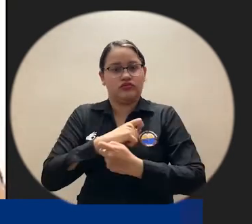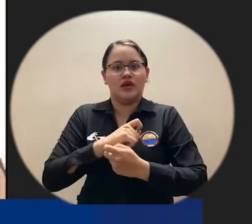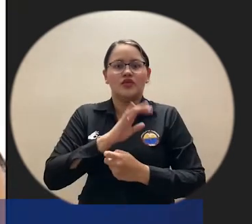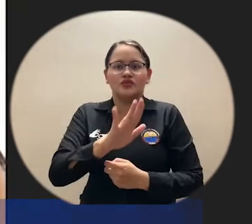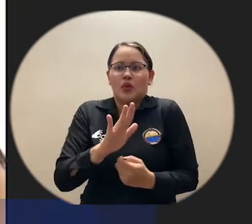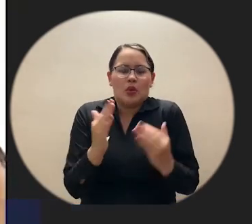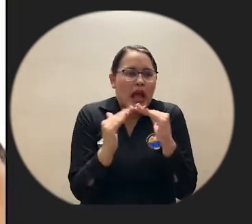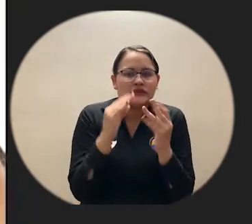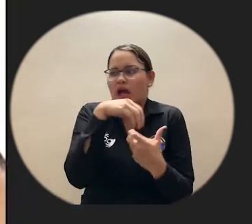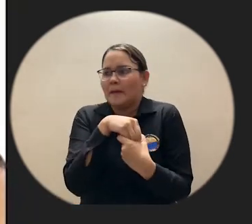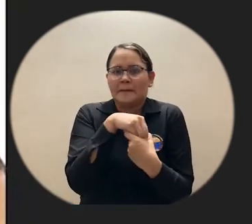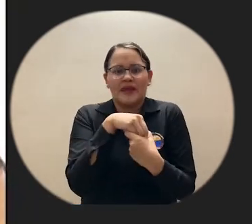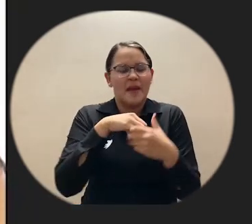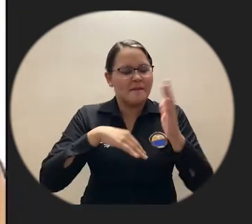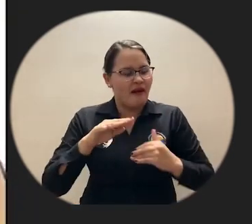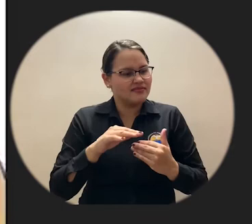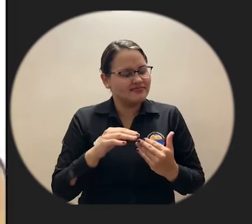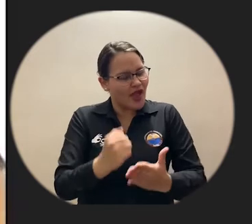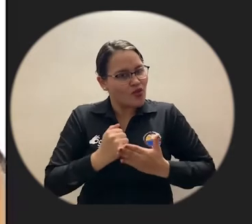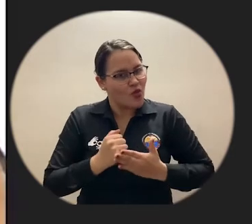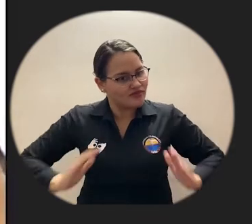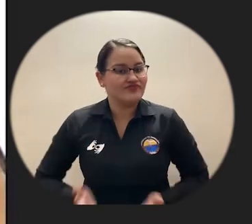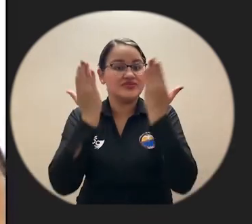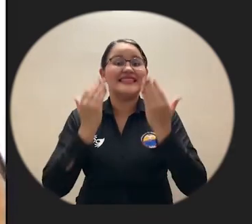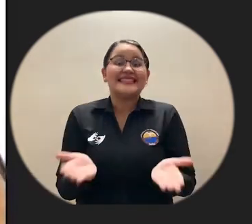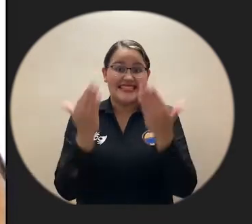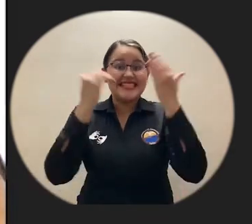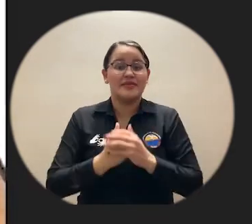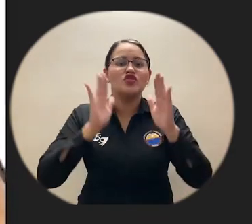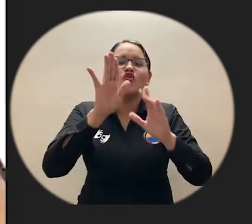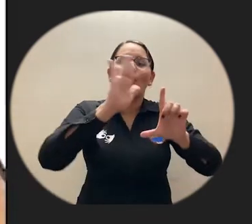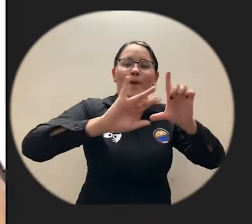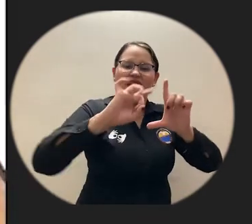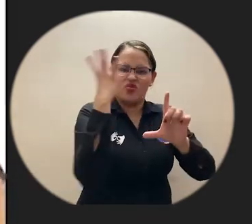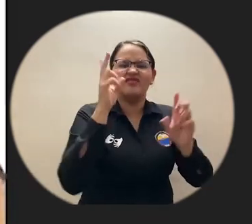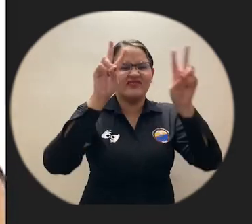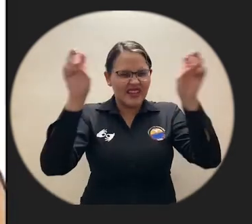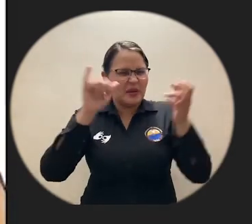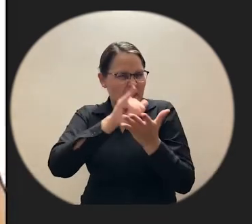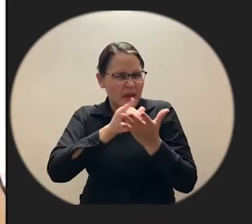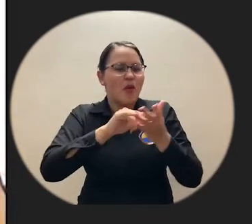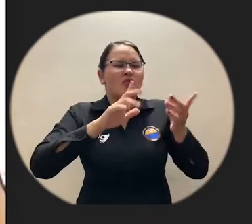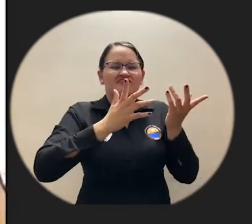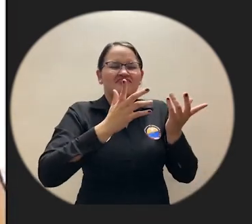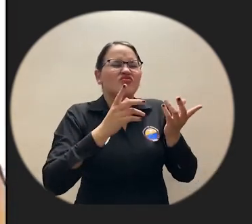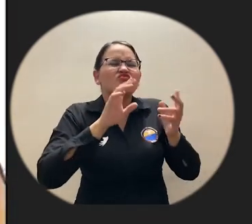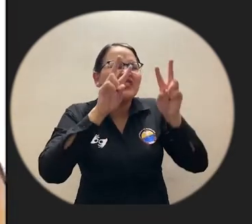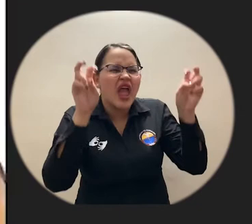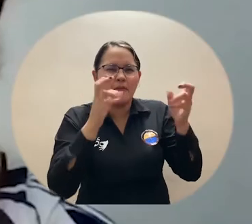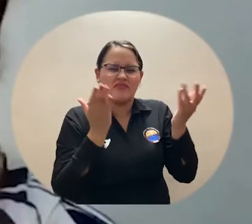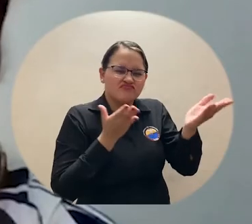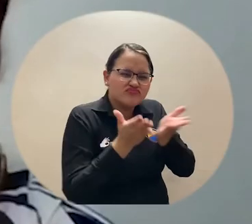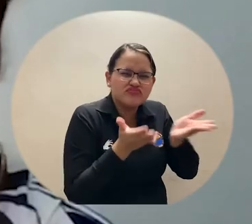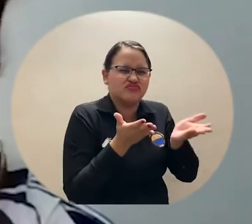dar lo mejor de nosotros. Nos permitió a través de la educación virtual formar la primera corte certificada en el marco del diplomado de conciliación extrajudicial en